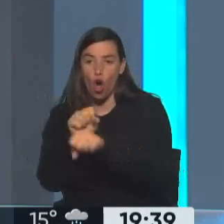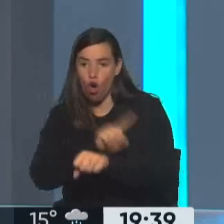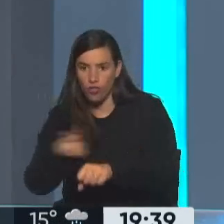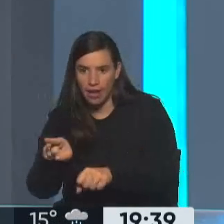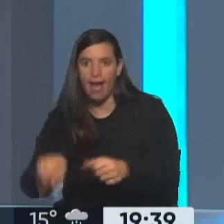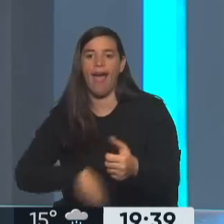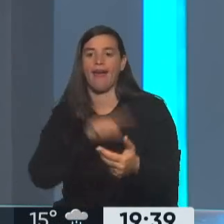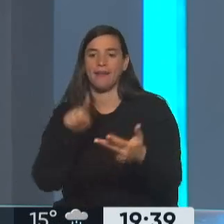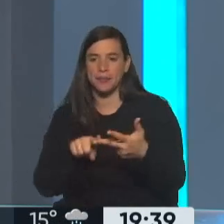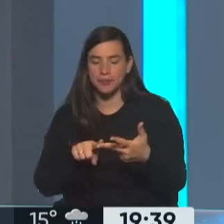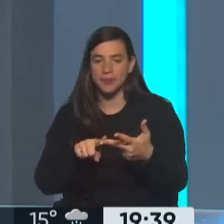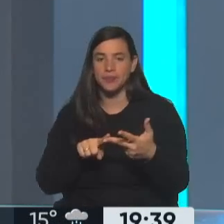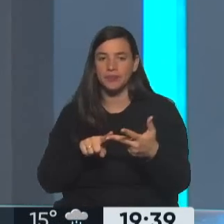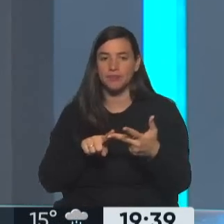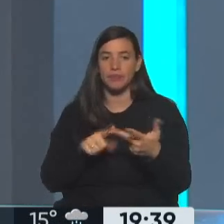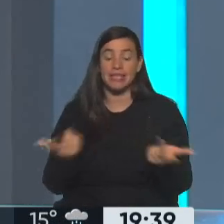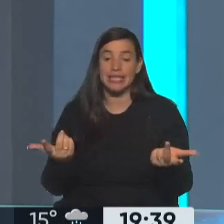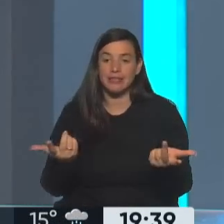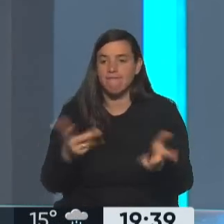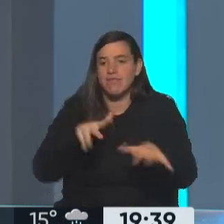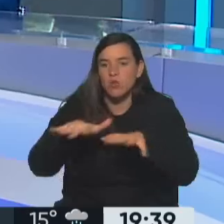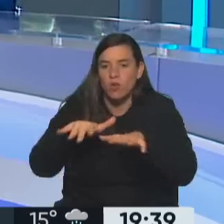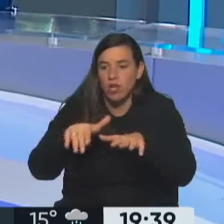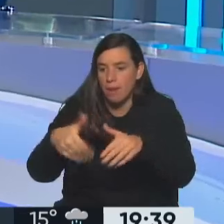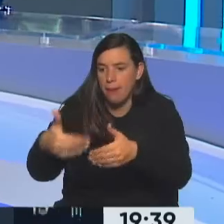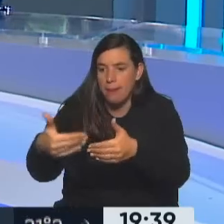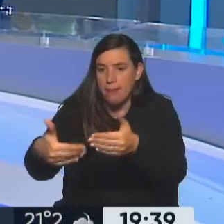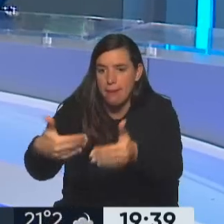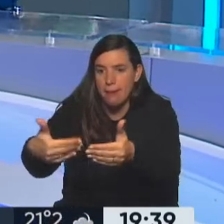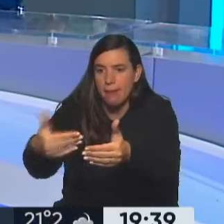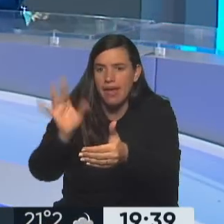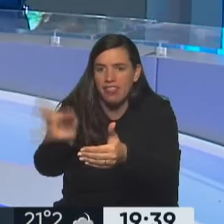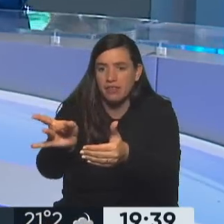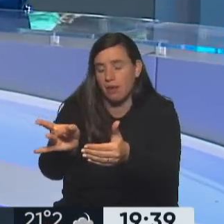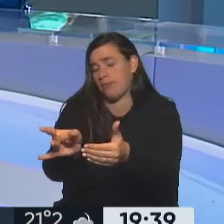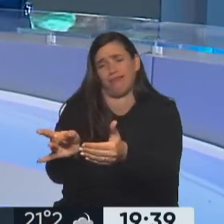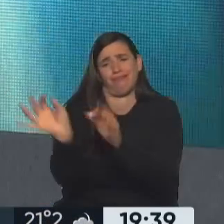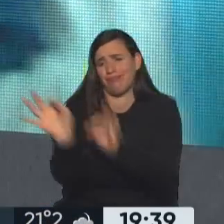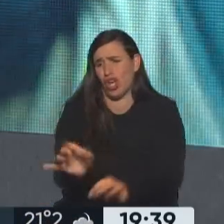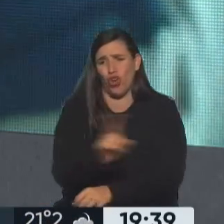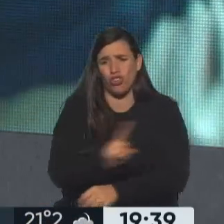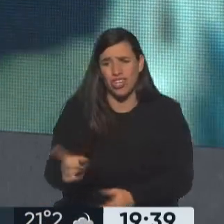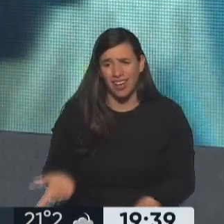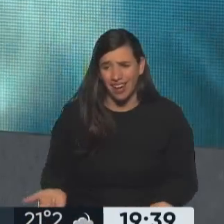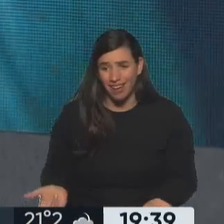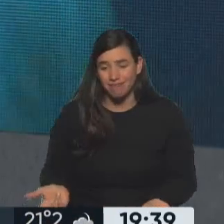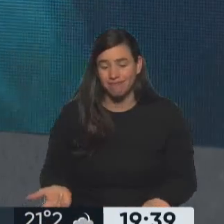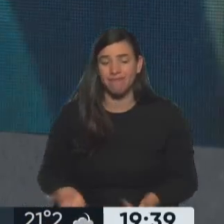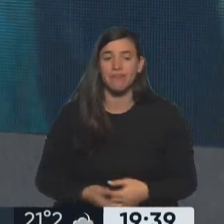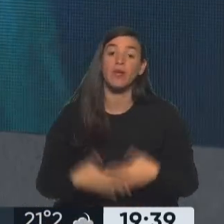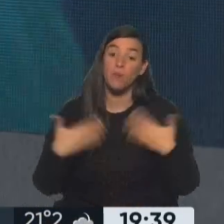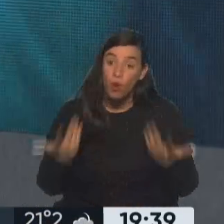ambas historias nunca vas a llegar a diciembre. Bueno, la intención de evitar eso es proponer un